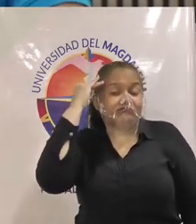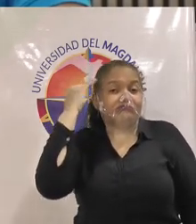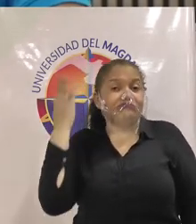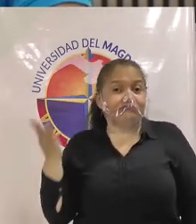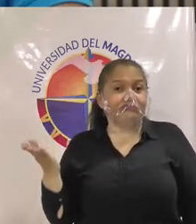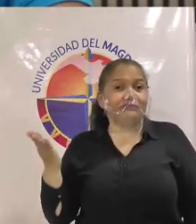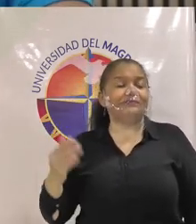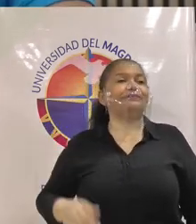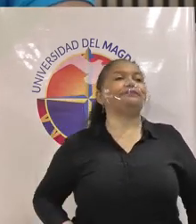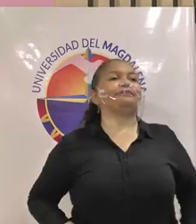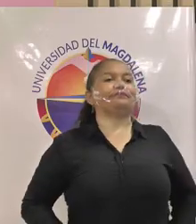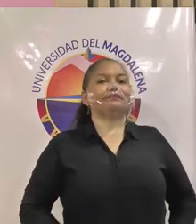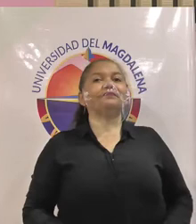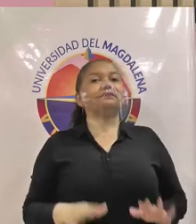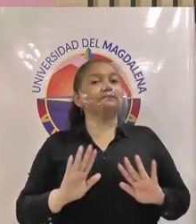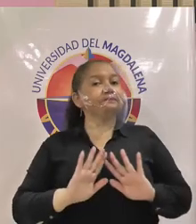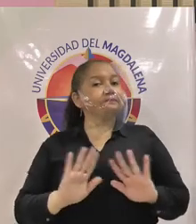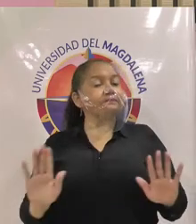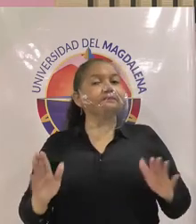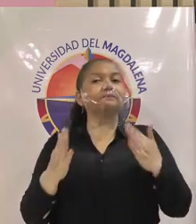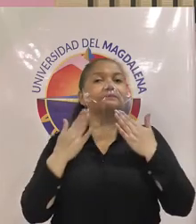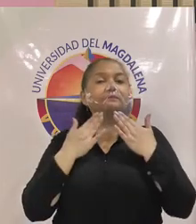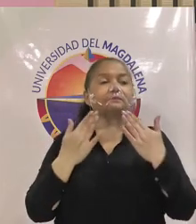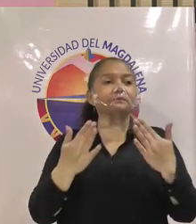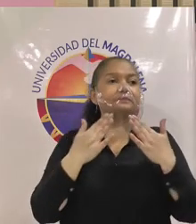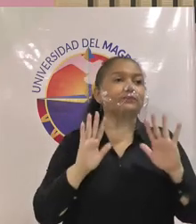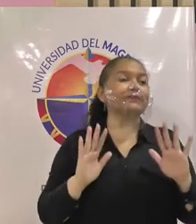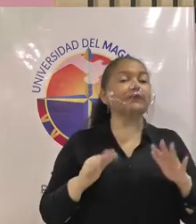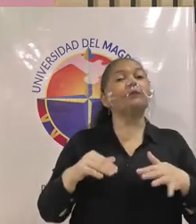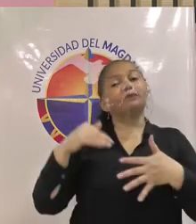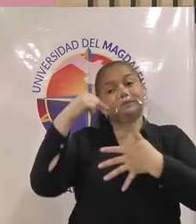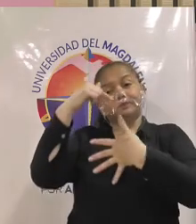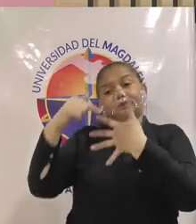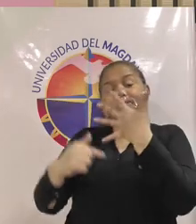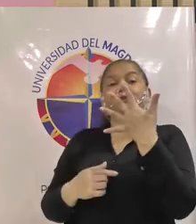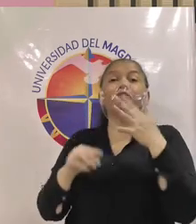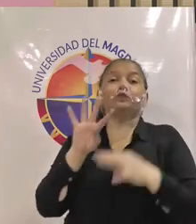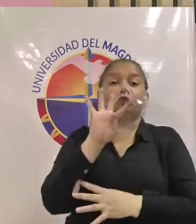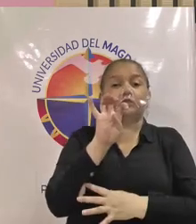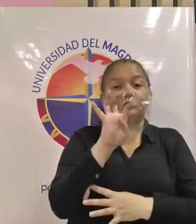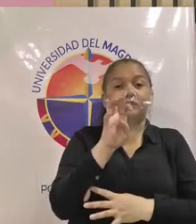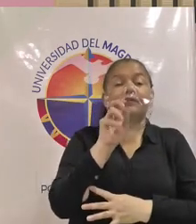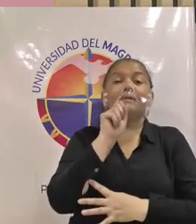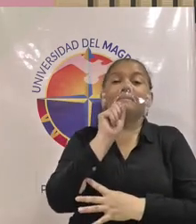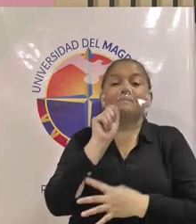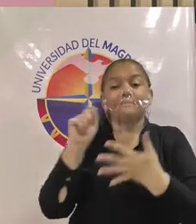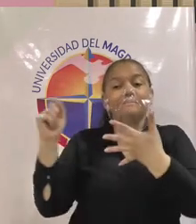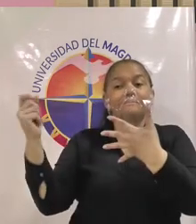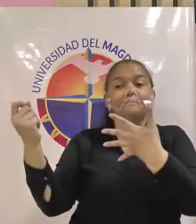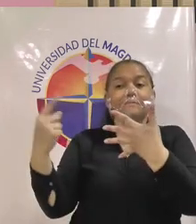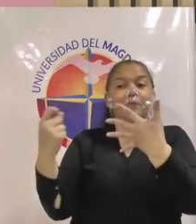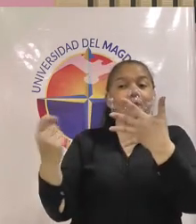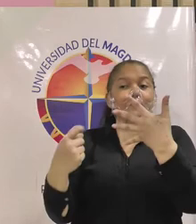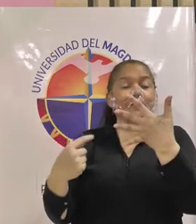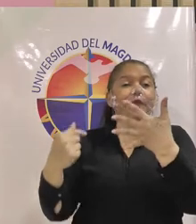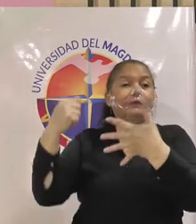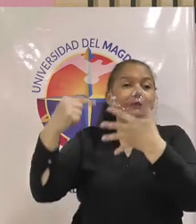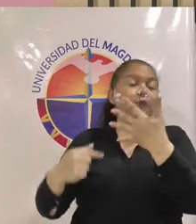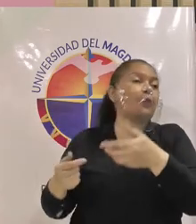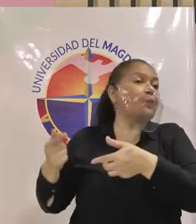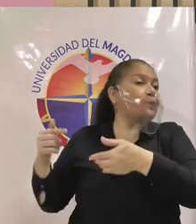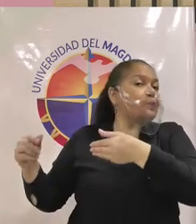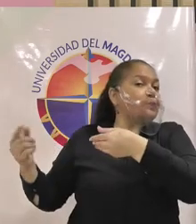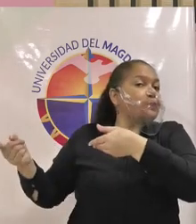bueno muchas gracias bueno aquí hay nueve preguntas que han sido formuladas por parte de la